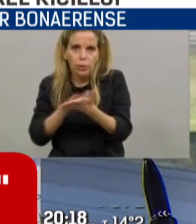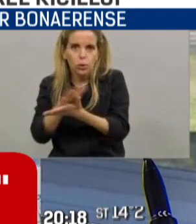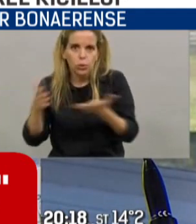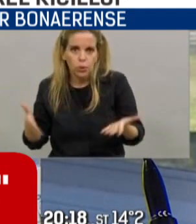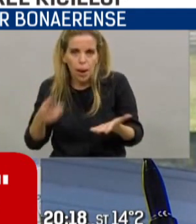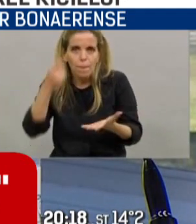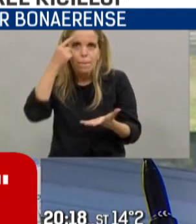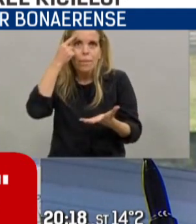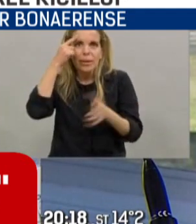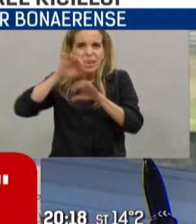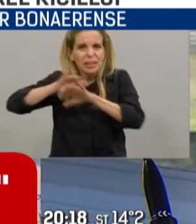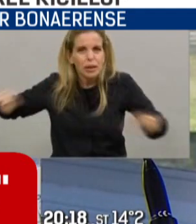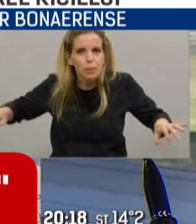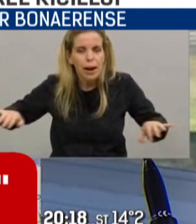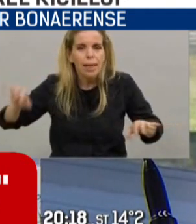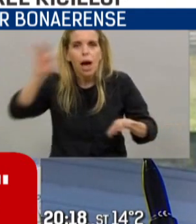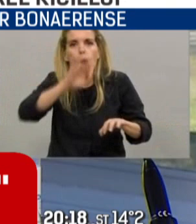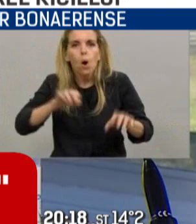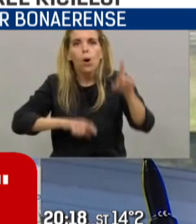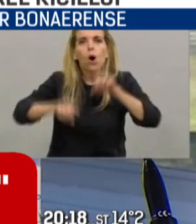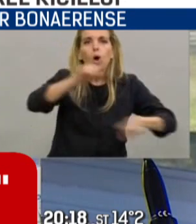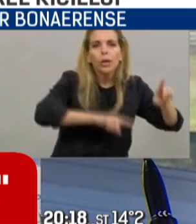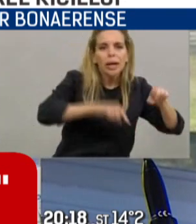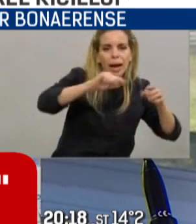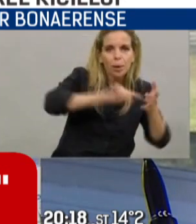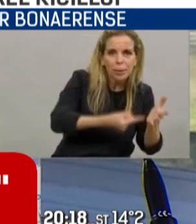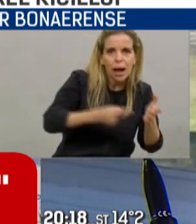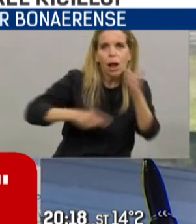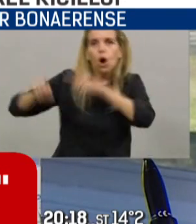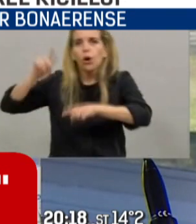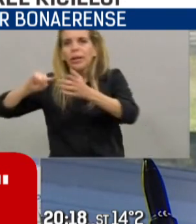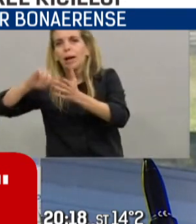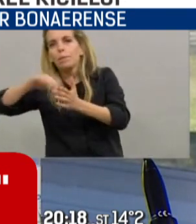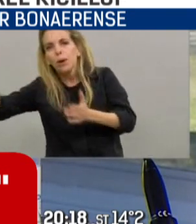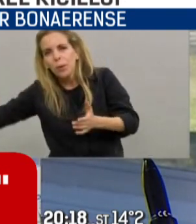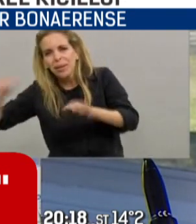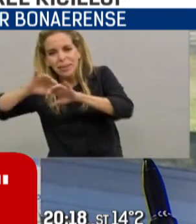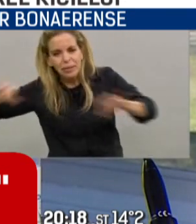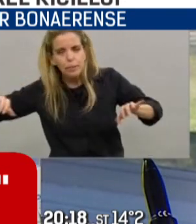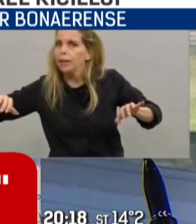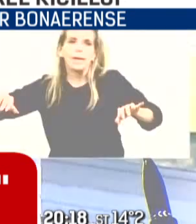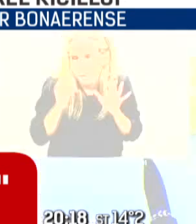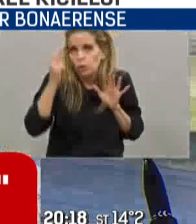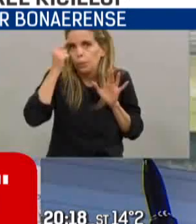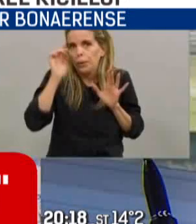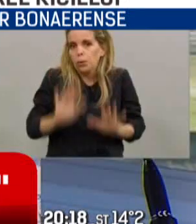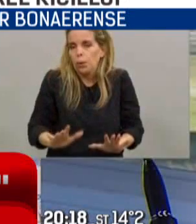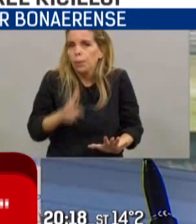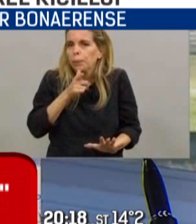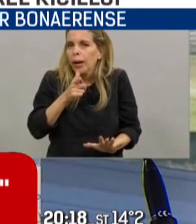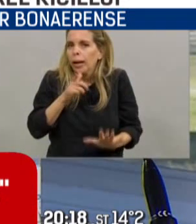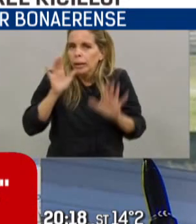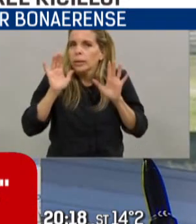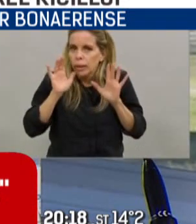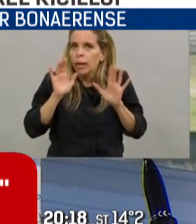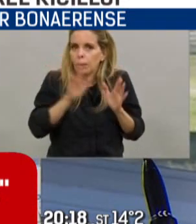pensar que se podría descoordinar la política de un lado y otro de la General Paz. Creo que vamos a